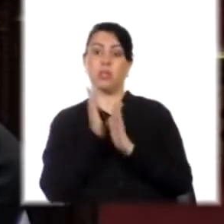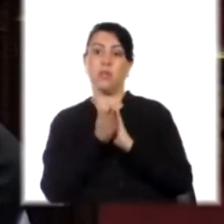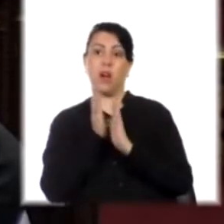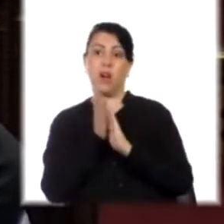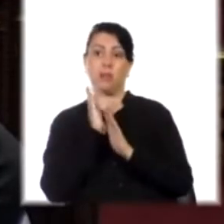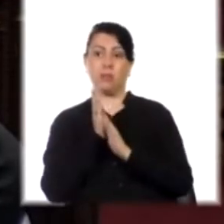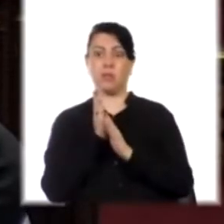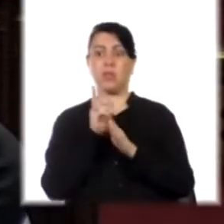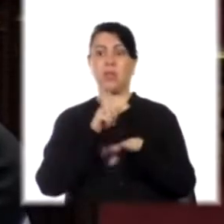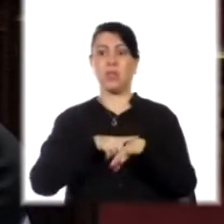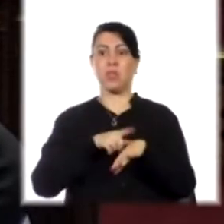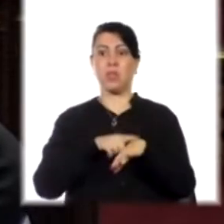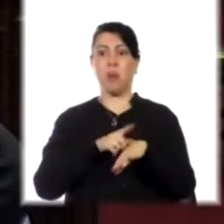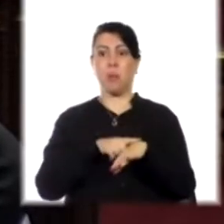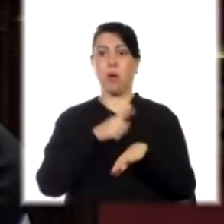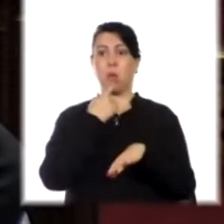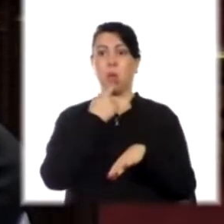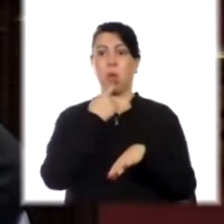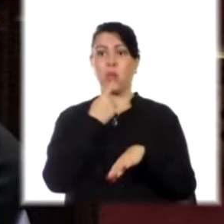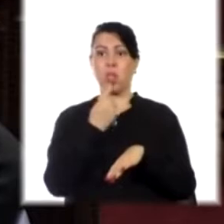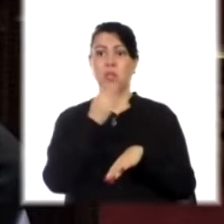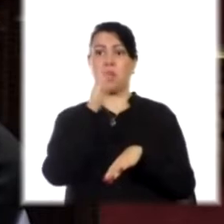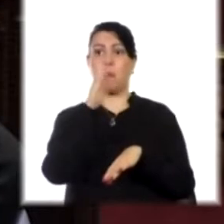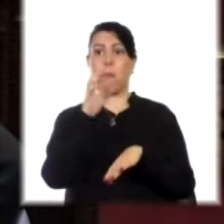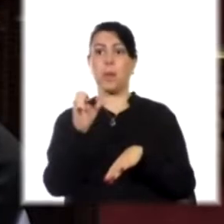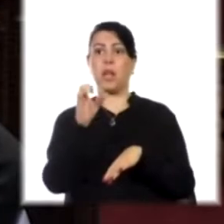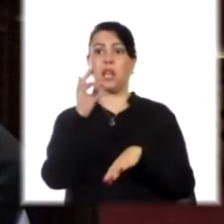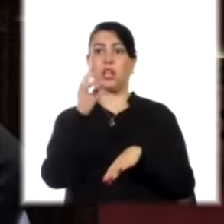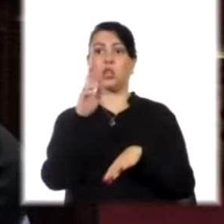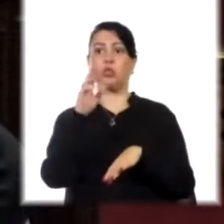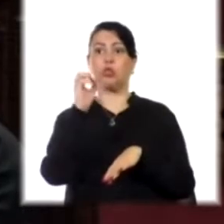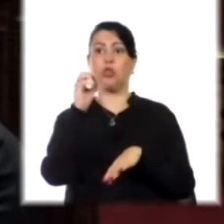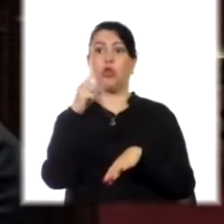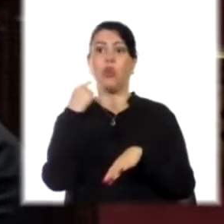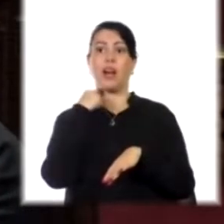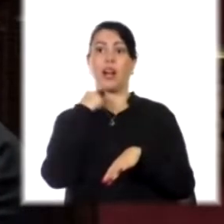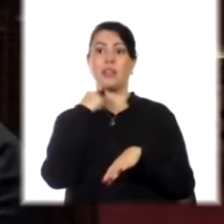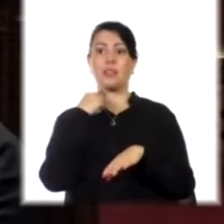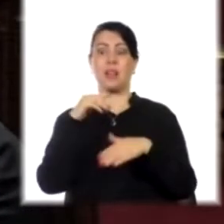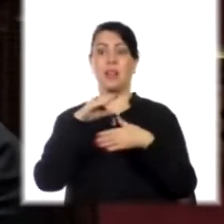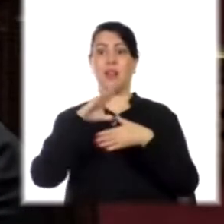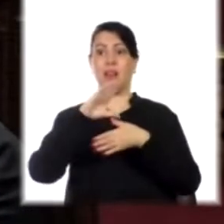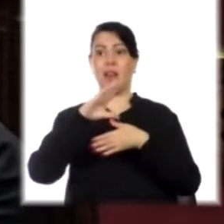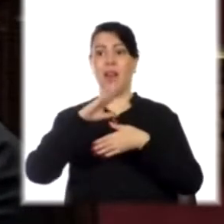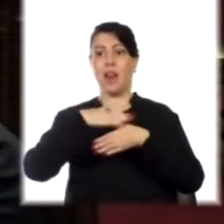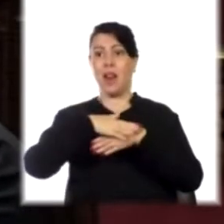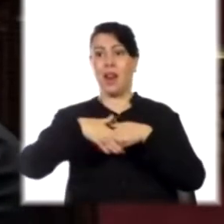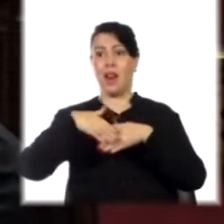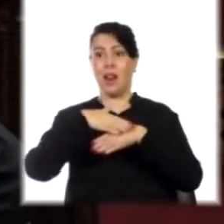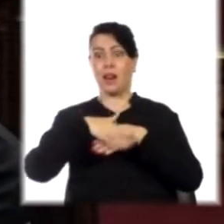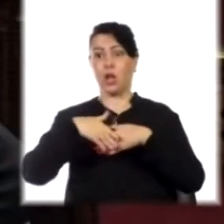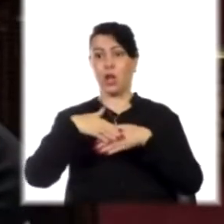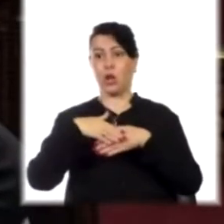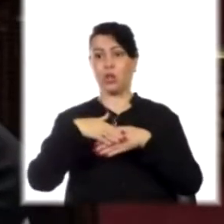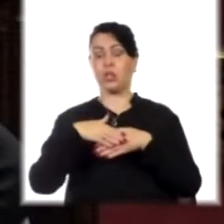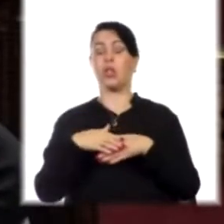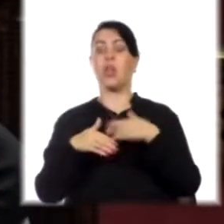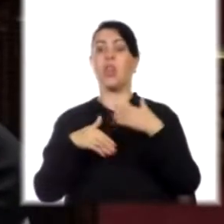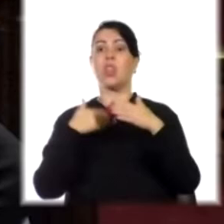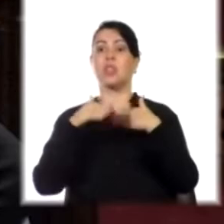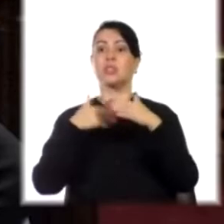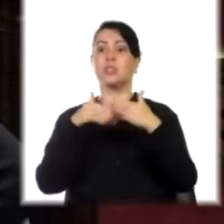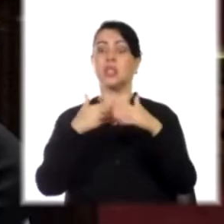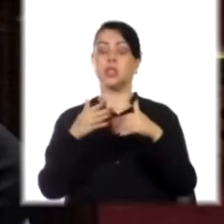poco tiempo, como son las directivas de Petrobras en la región, pero que al momento de retirarse desarrolla una